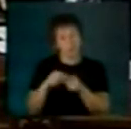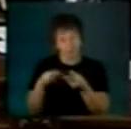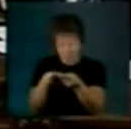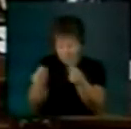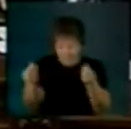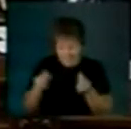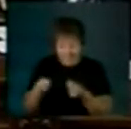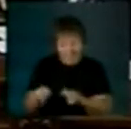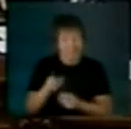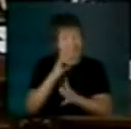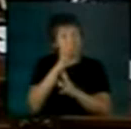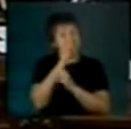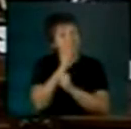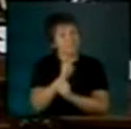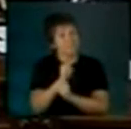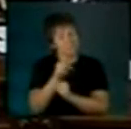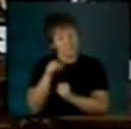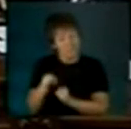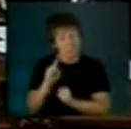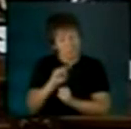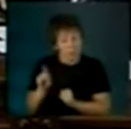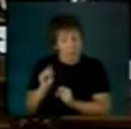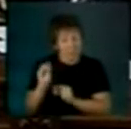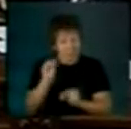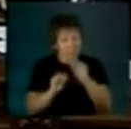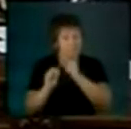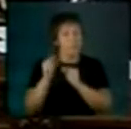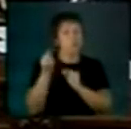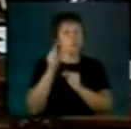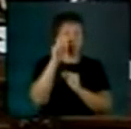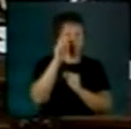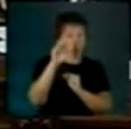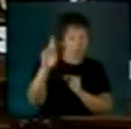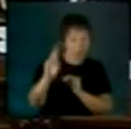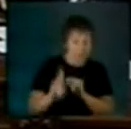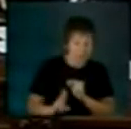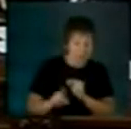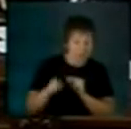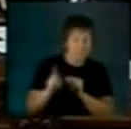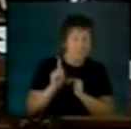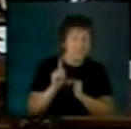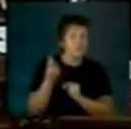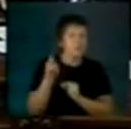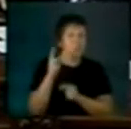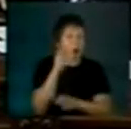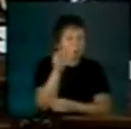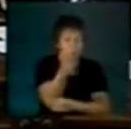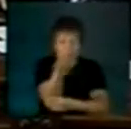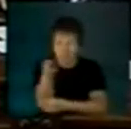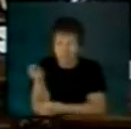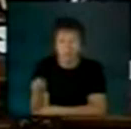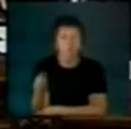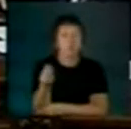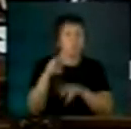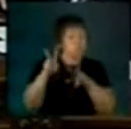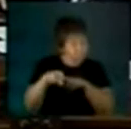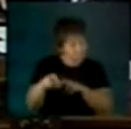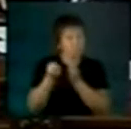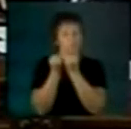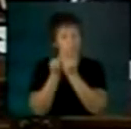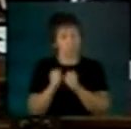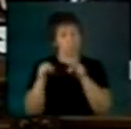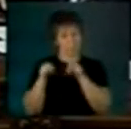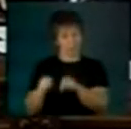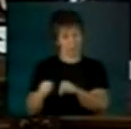la incorporación masiva del riego como factor de producción y sobre todo de mitigación